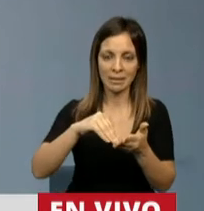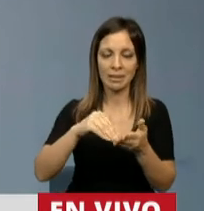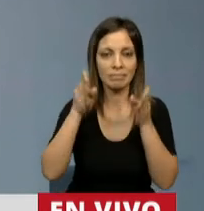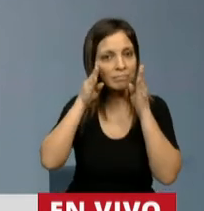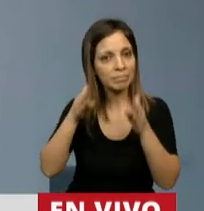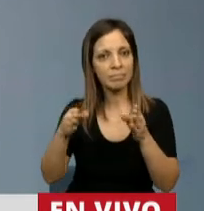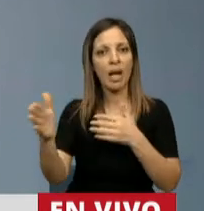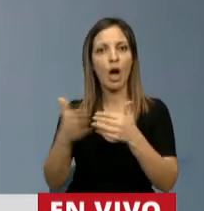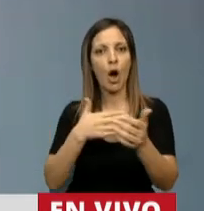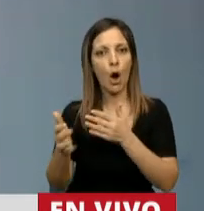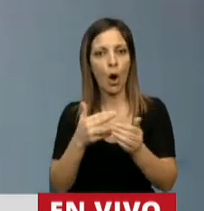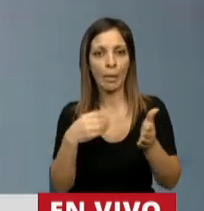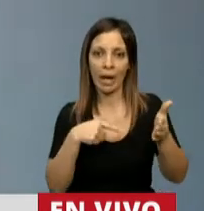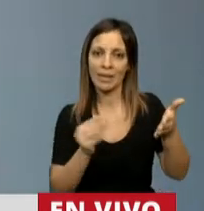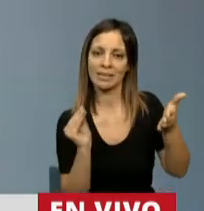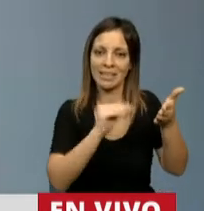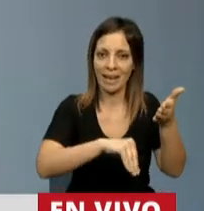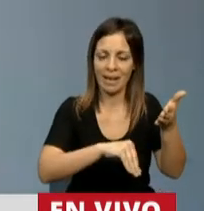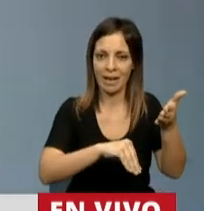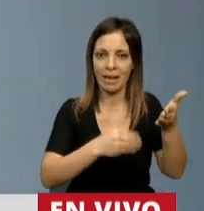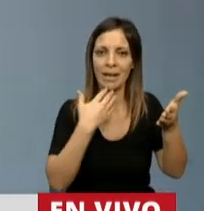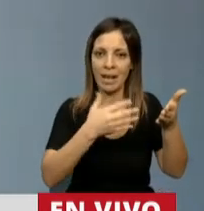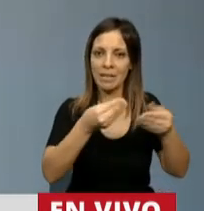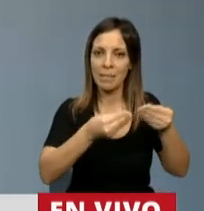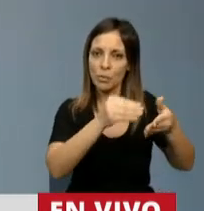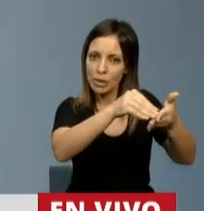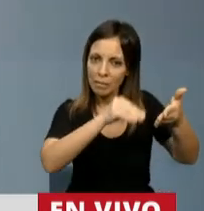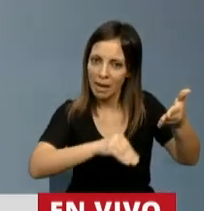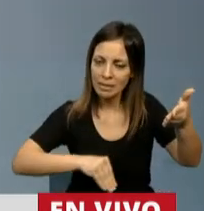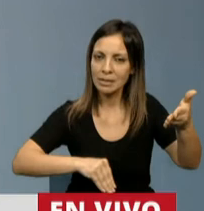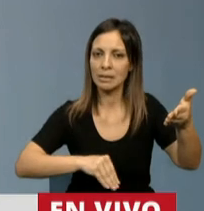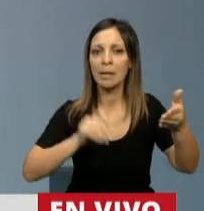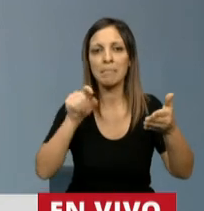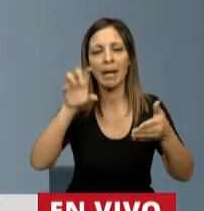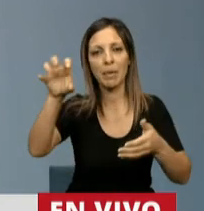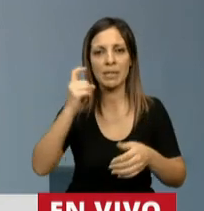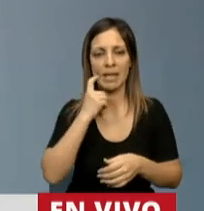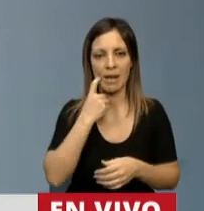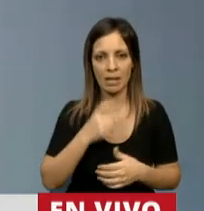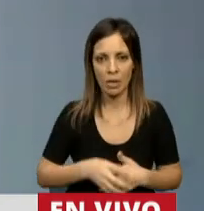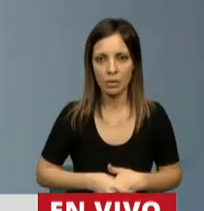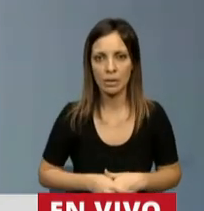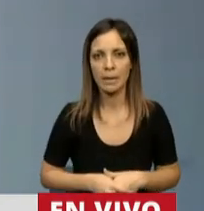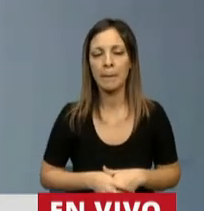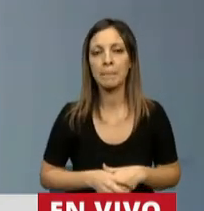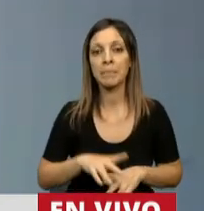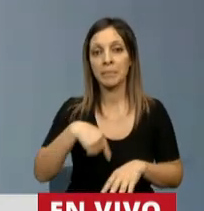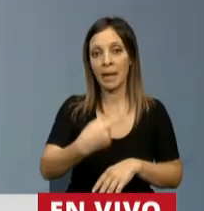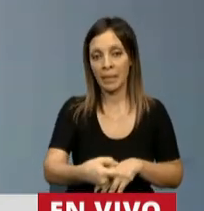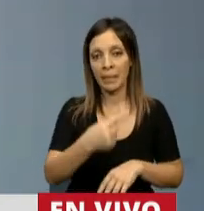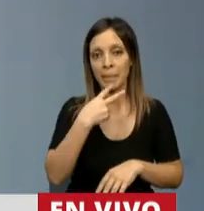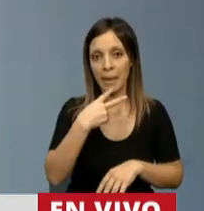obras que estamos incorporando en esta ampliación del presupuesto para la provincia de Entre Ríos. El día de la viernes